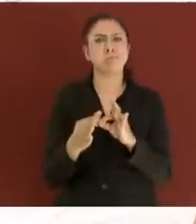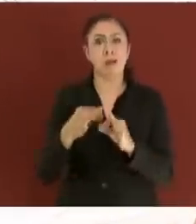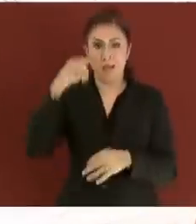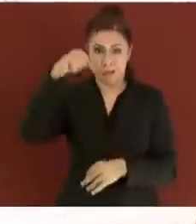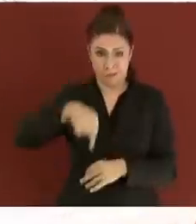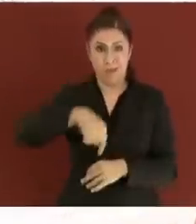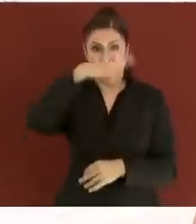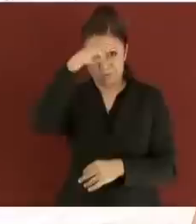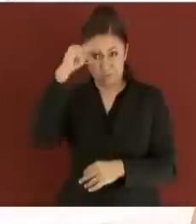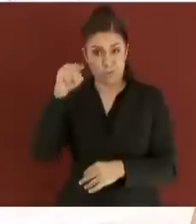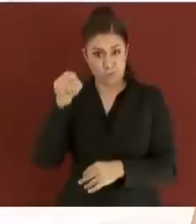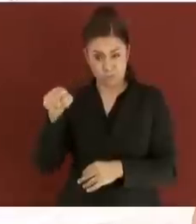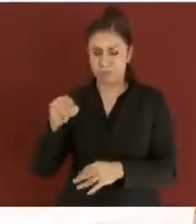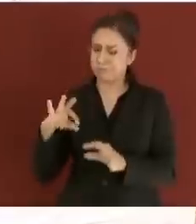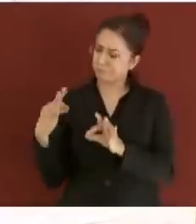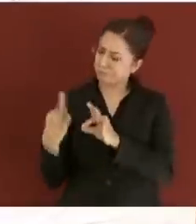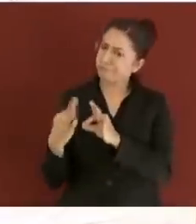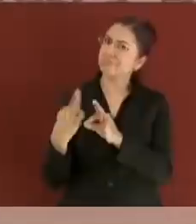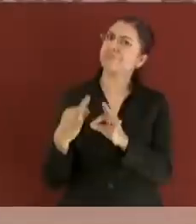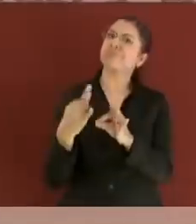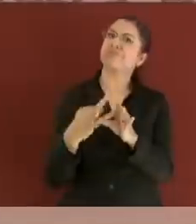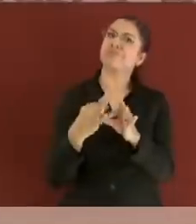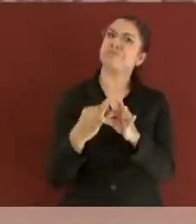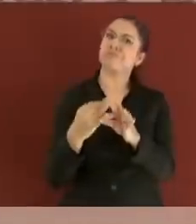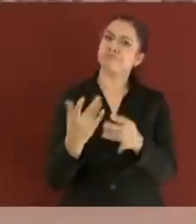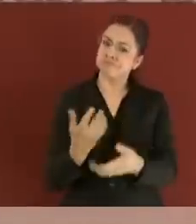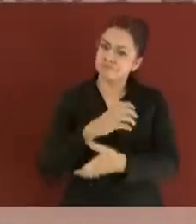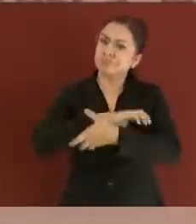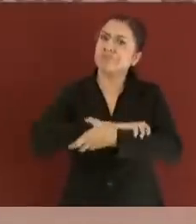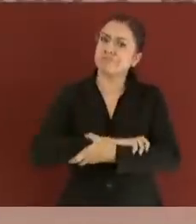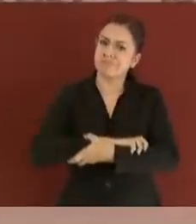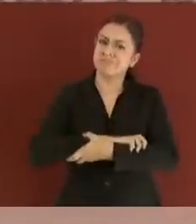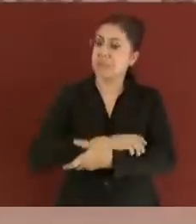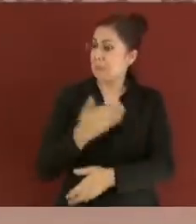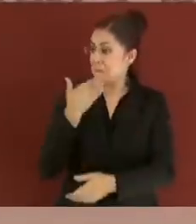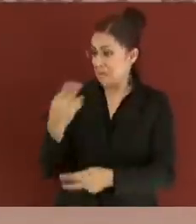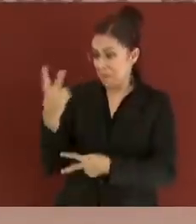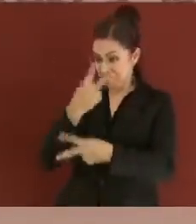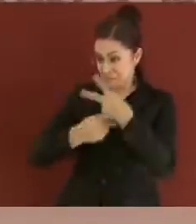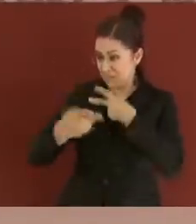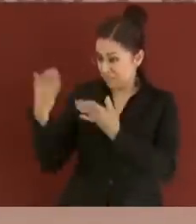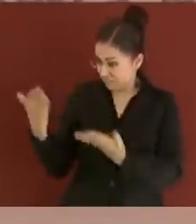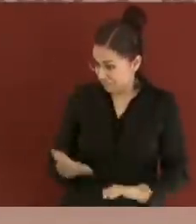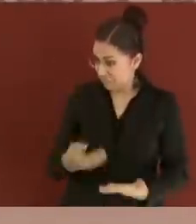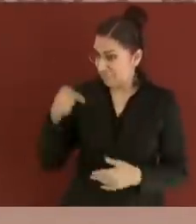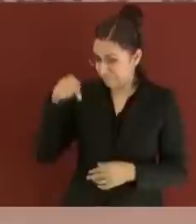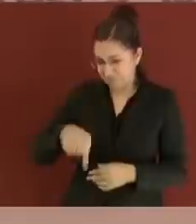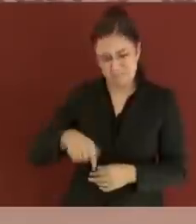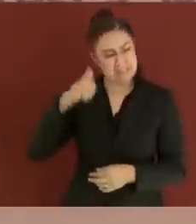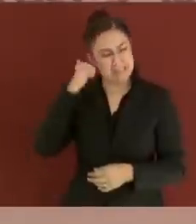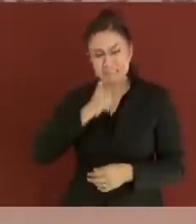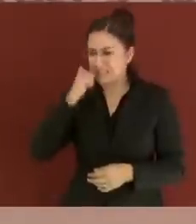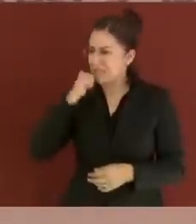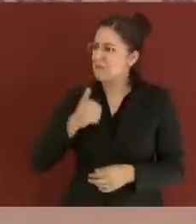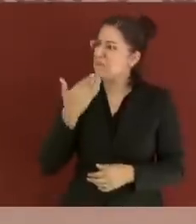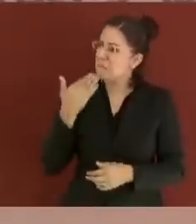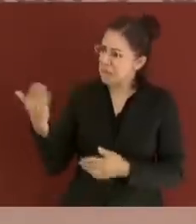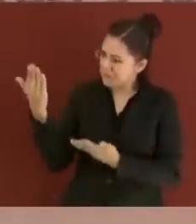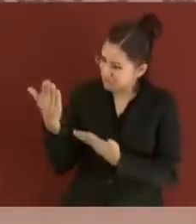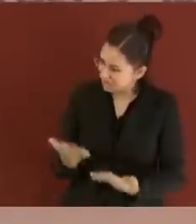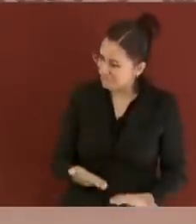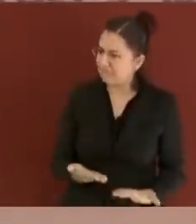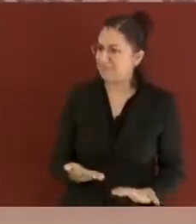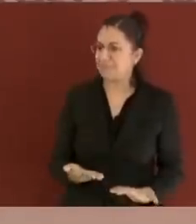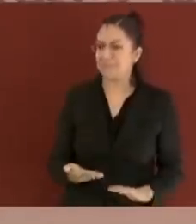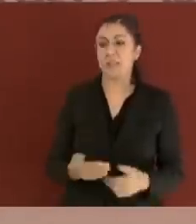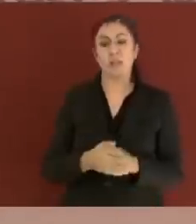ha sido puntualmente solidario. Bienvenido siempre a esta tierra. Bienvenido, presidente, en